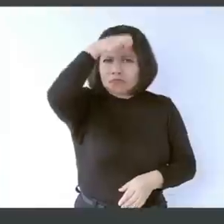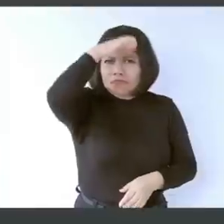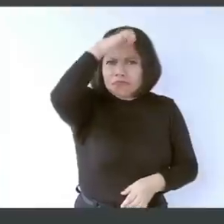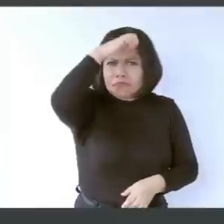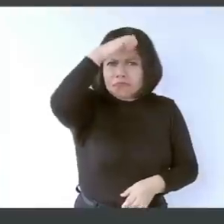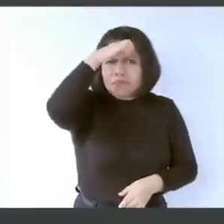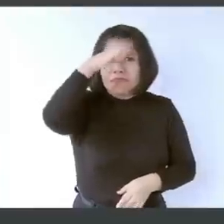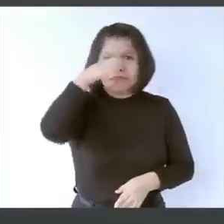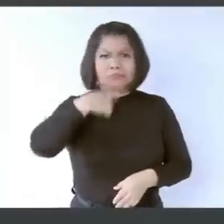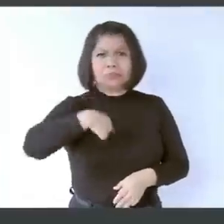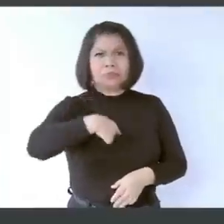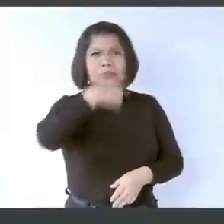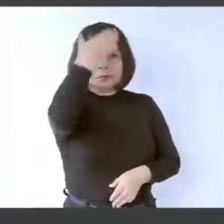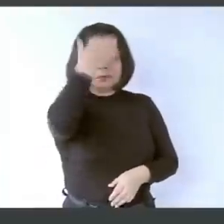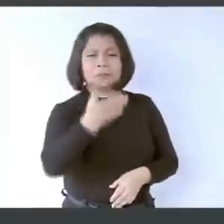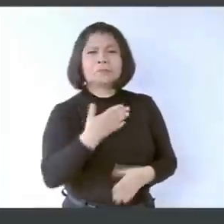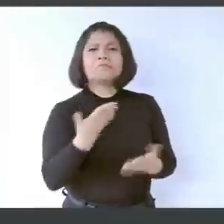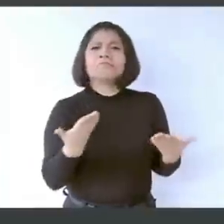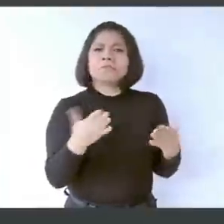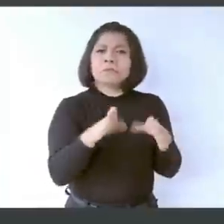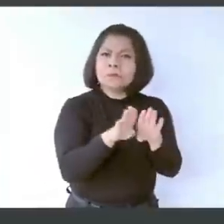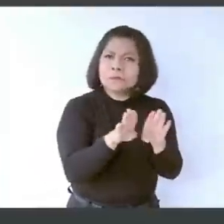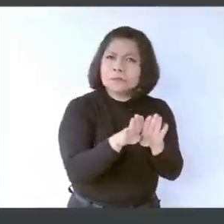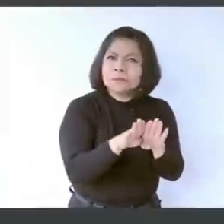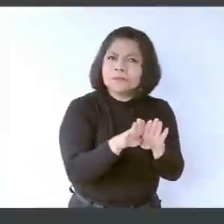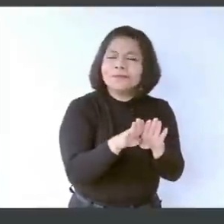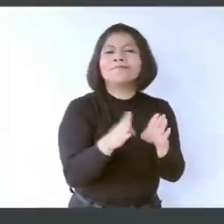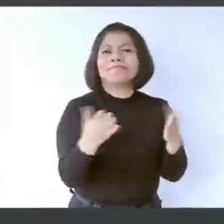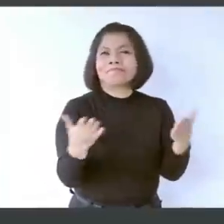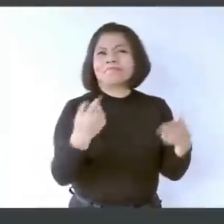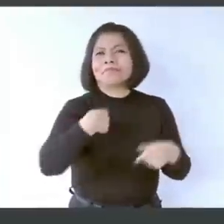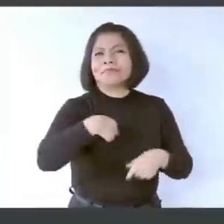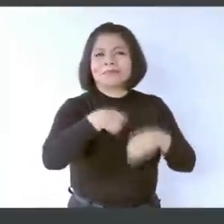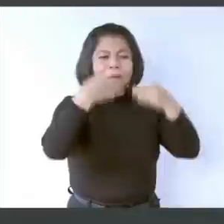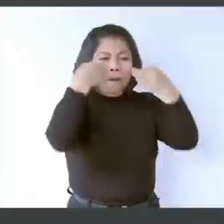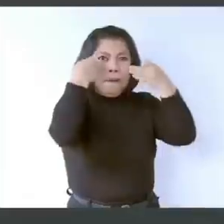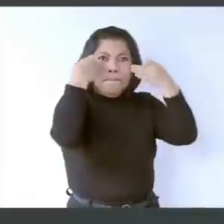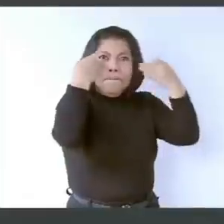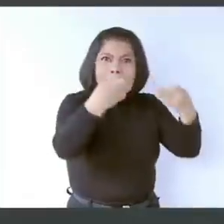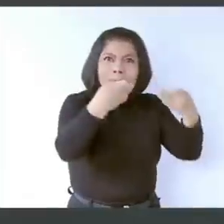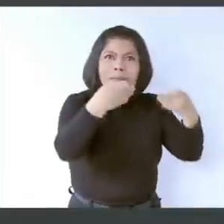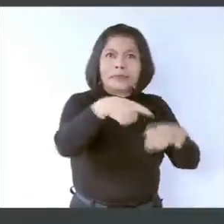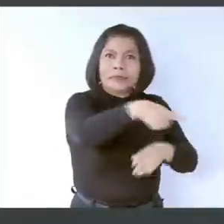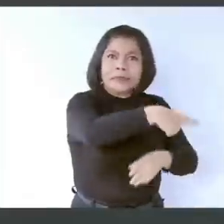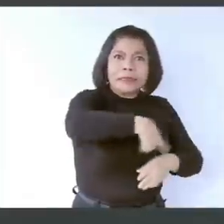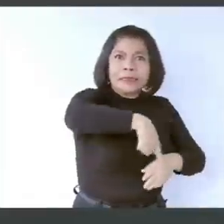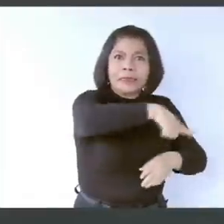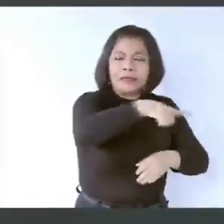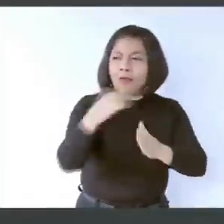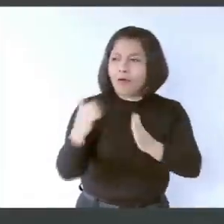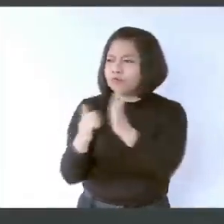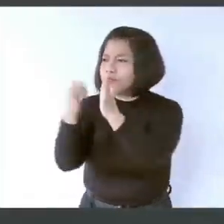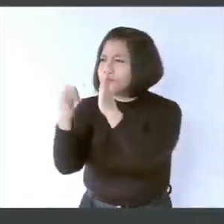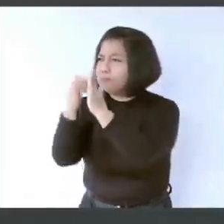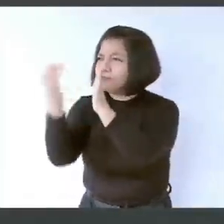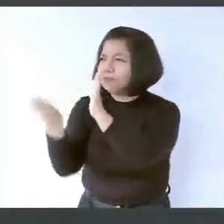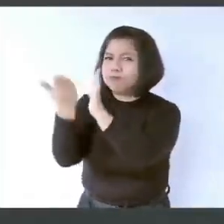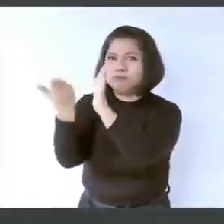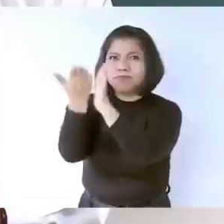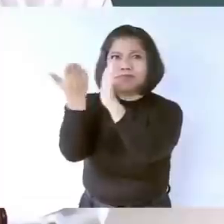construido obras y siguen construyendo obras en poco tiempo de calidad